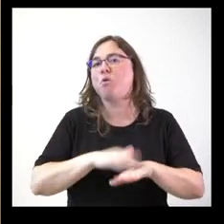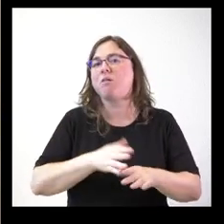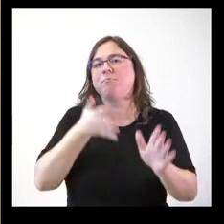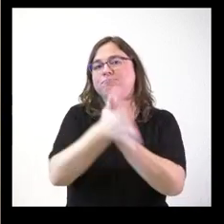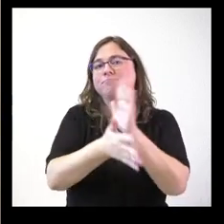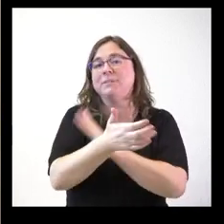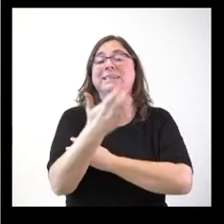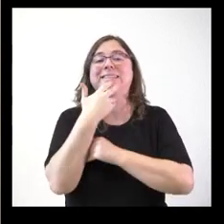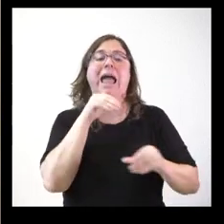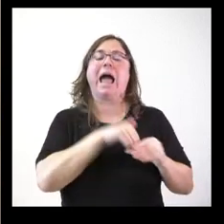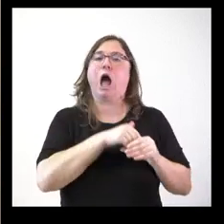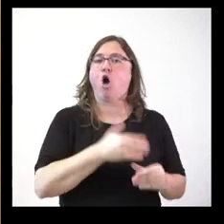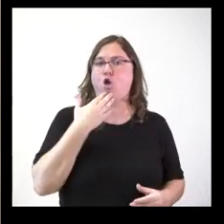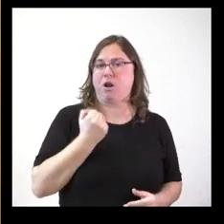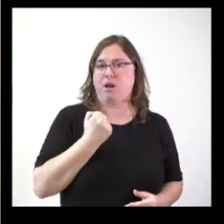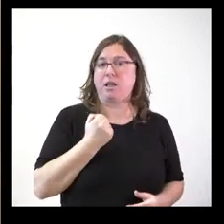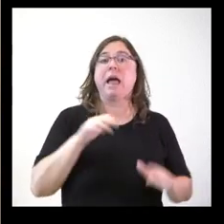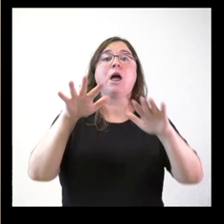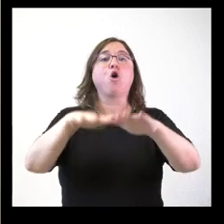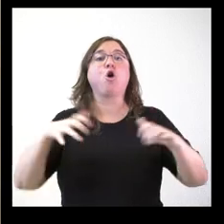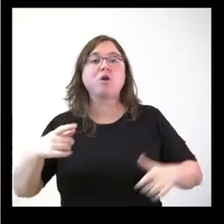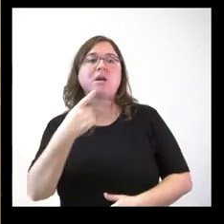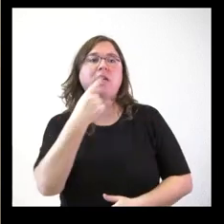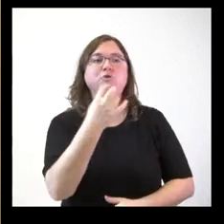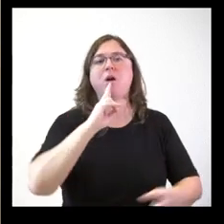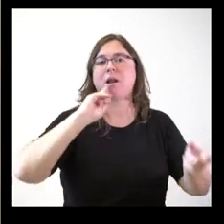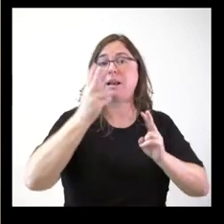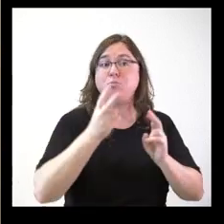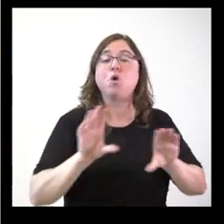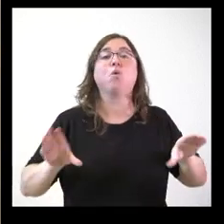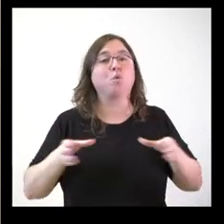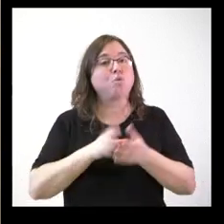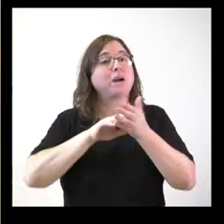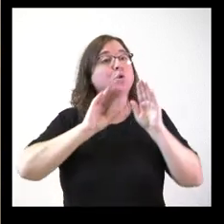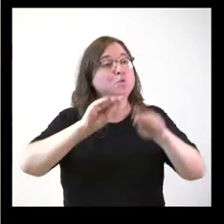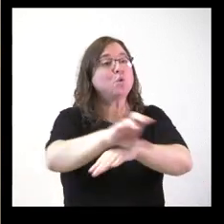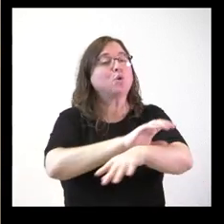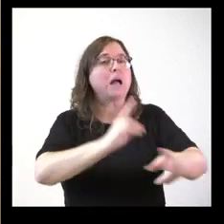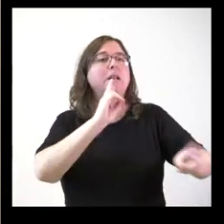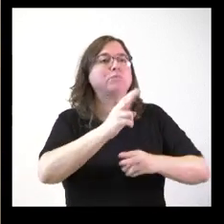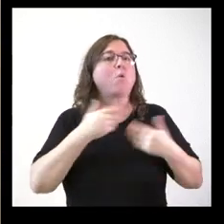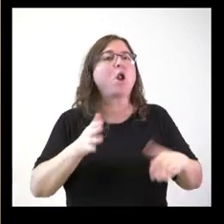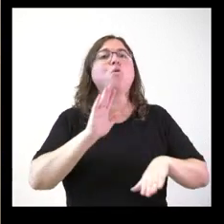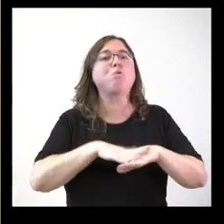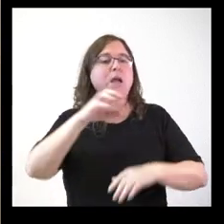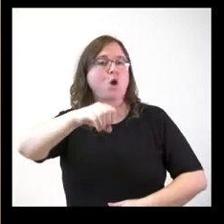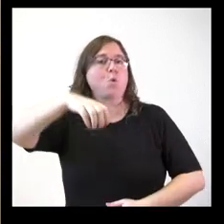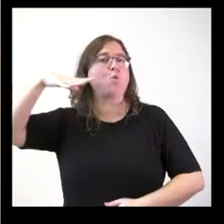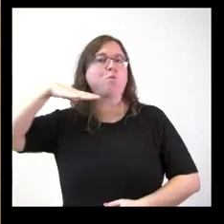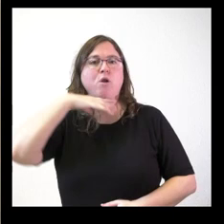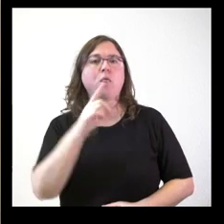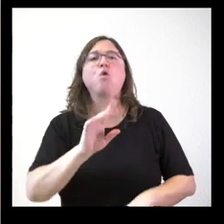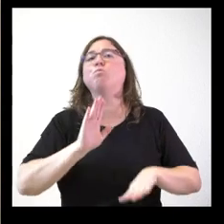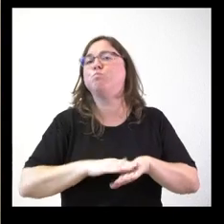allá de ese ahorro energético que le han dado las Cortes a la Consejería de la Junta de Castilla y León para, en esta ocasión, no iluminar la fachada